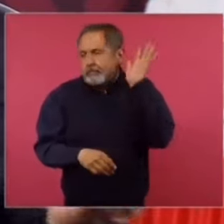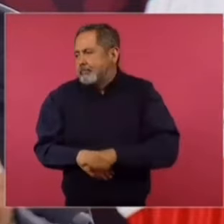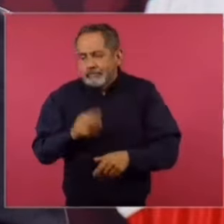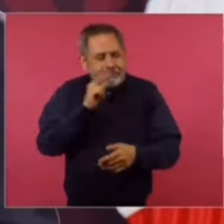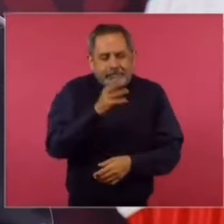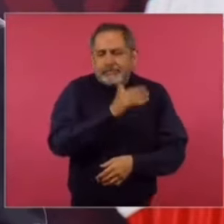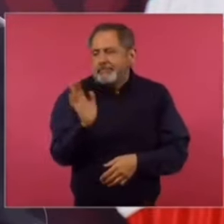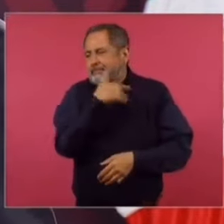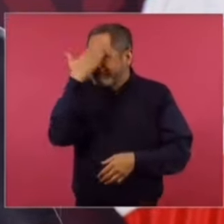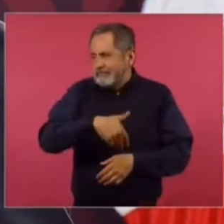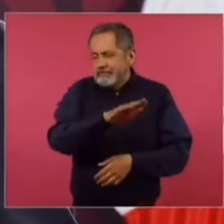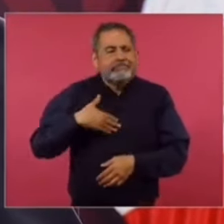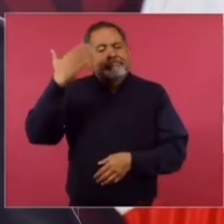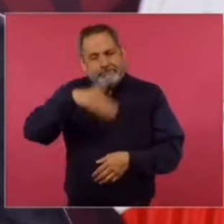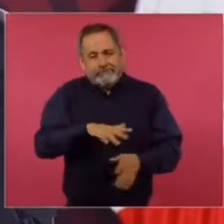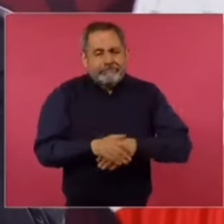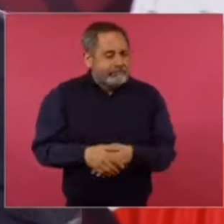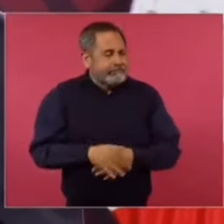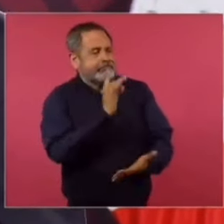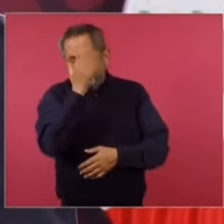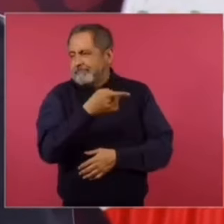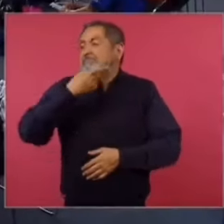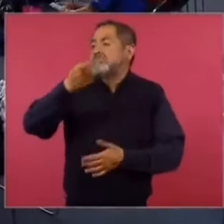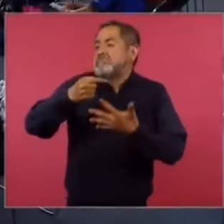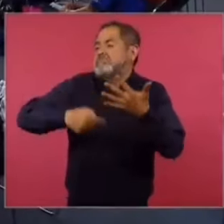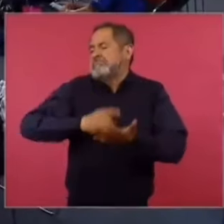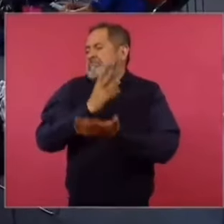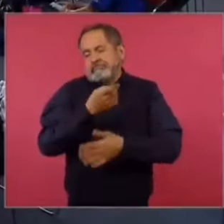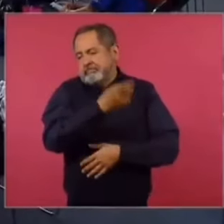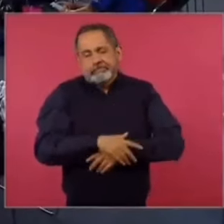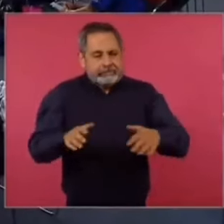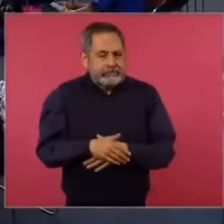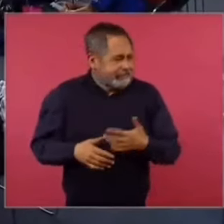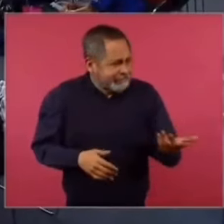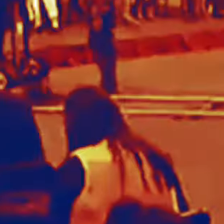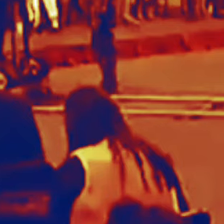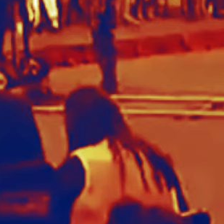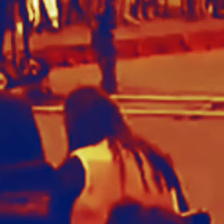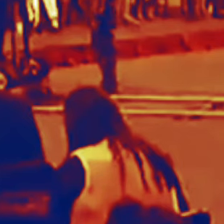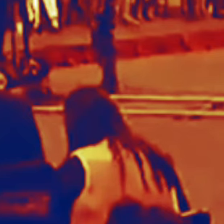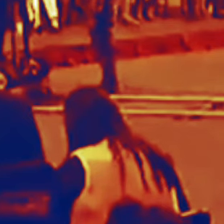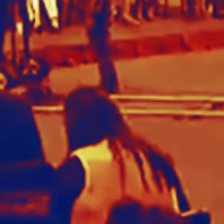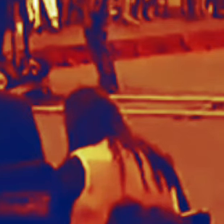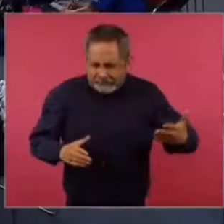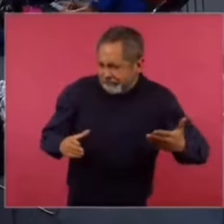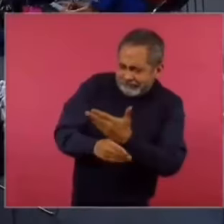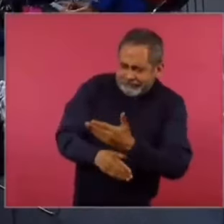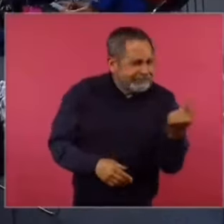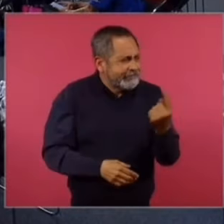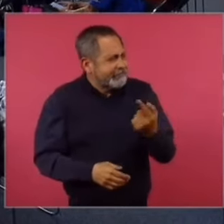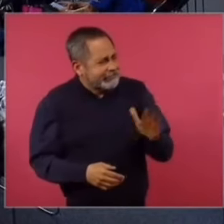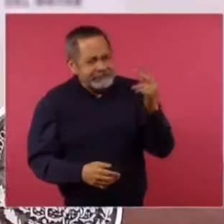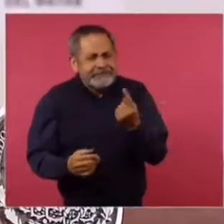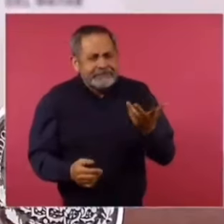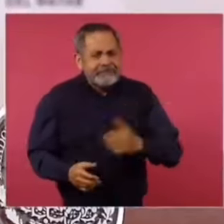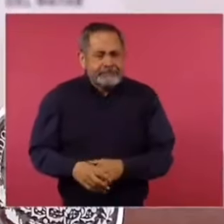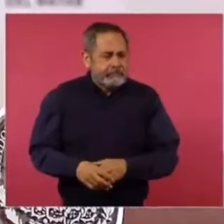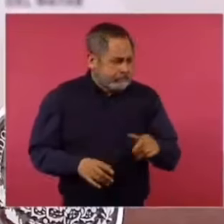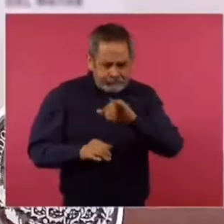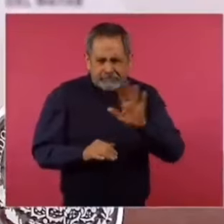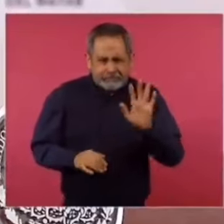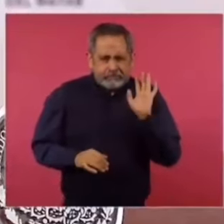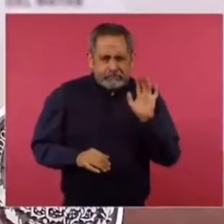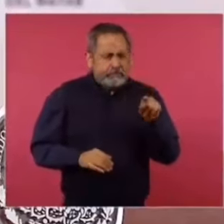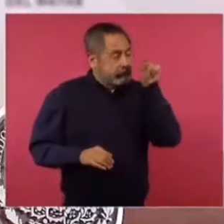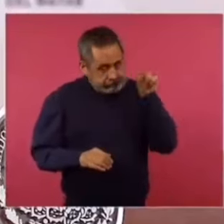ya sé. Son predecibles. Pero les diría, ¿qué se tienen que meter? ¿Qué se tienen que meter? Sí, claro,